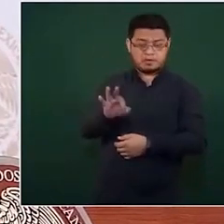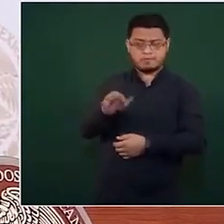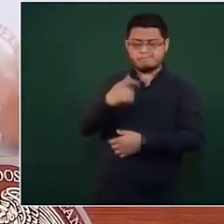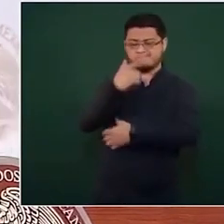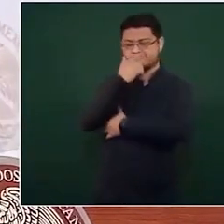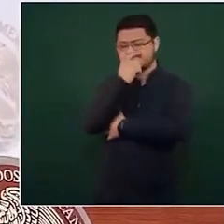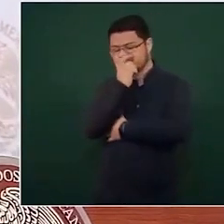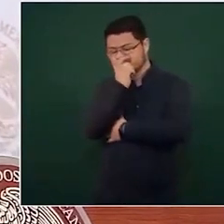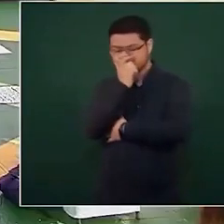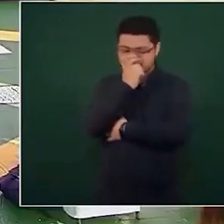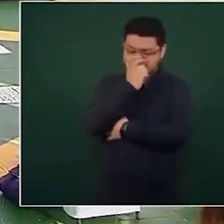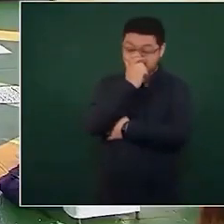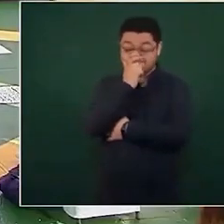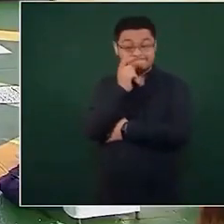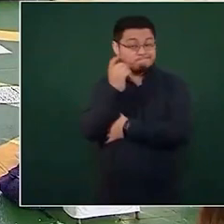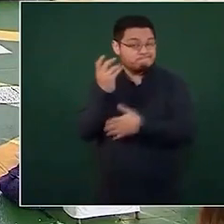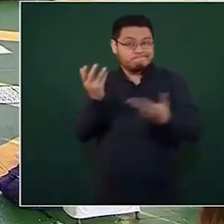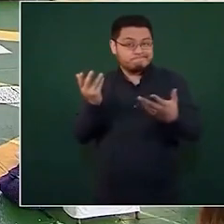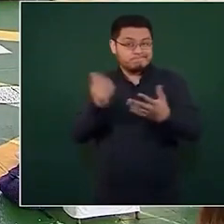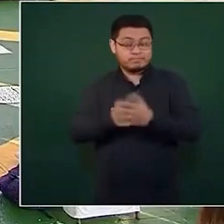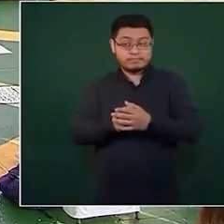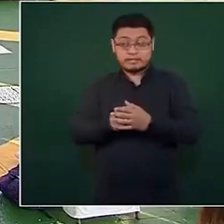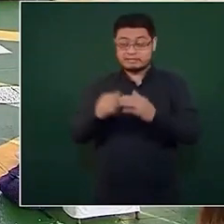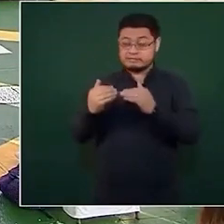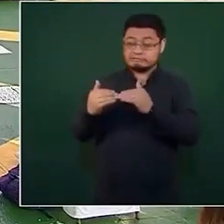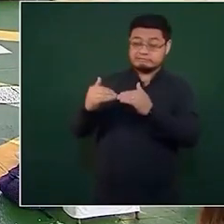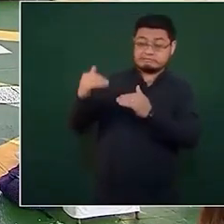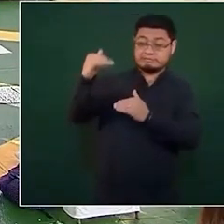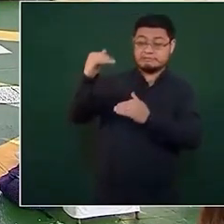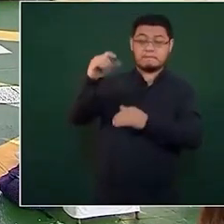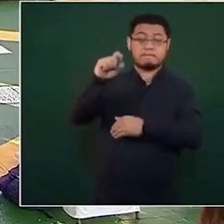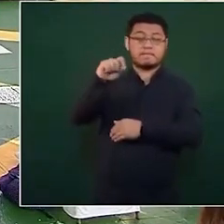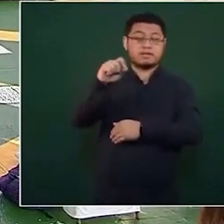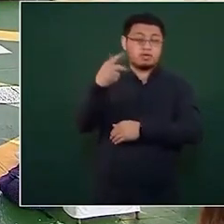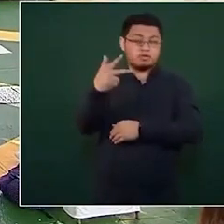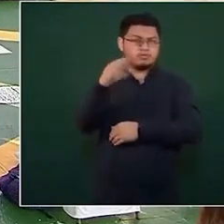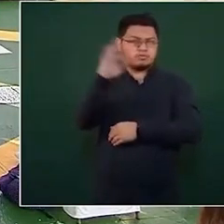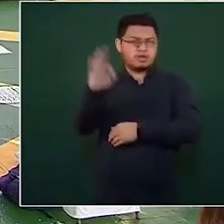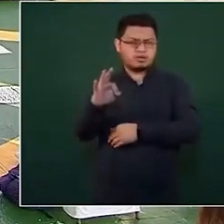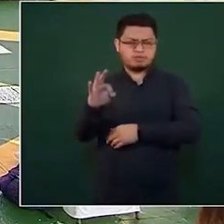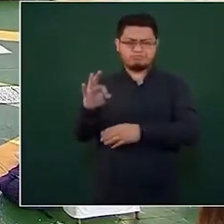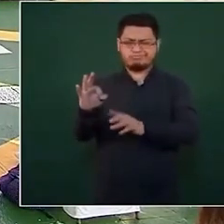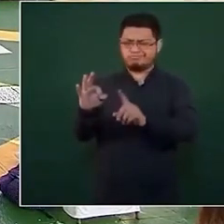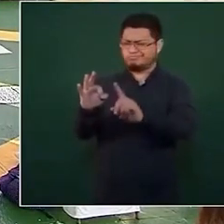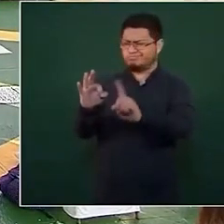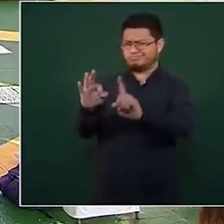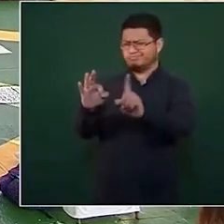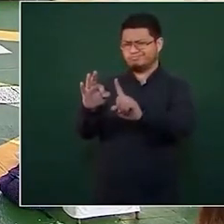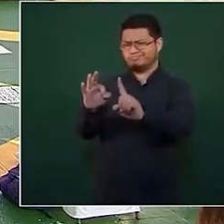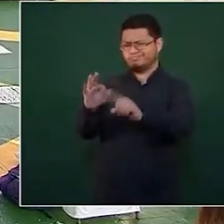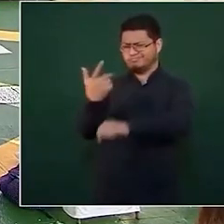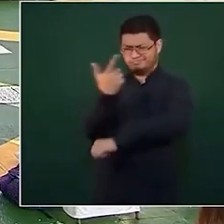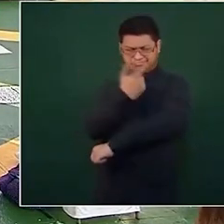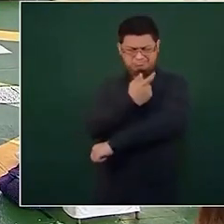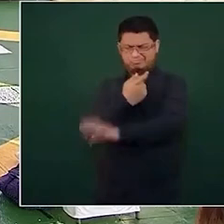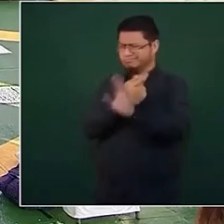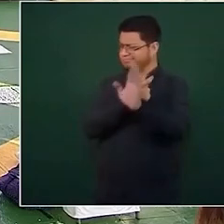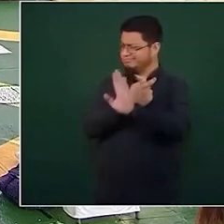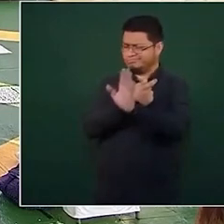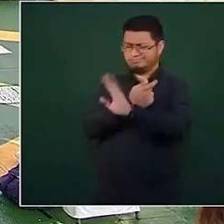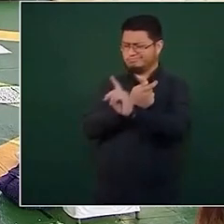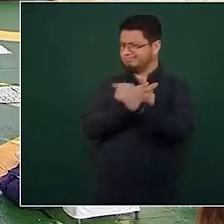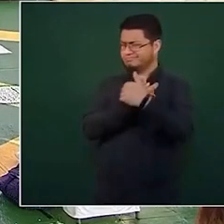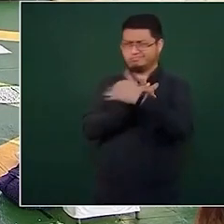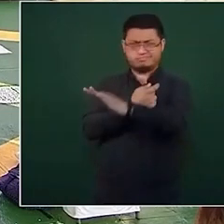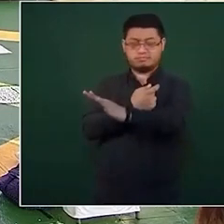el restante casi 28% un poco más de 28% decía que la rechazaría sin embargo llegamos